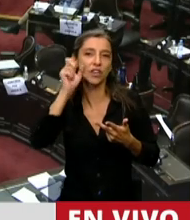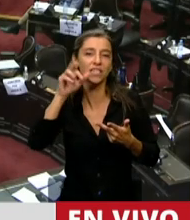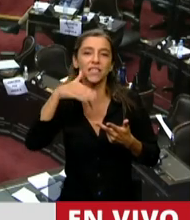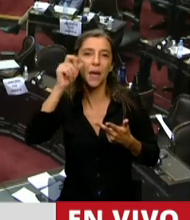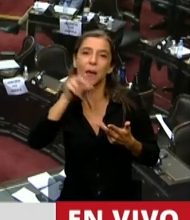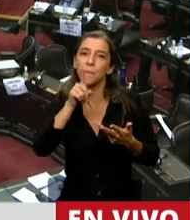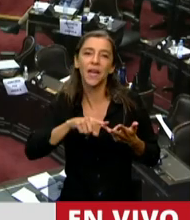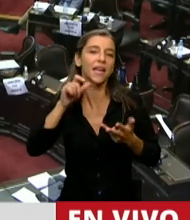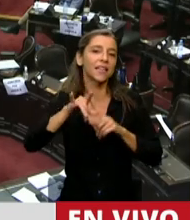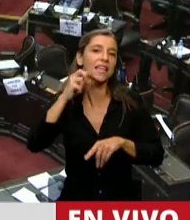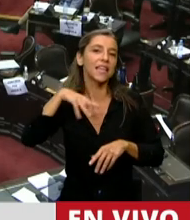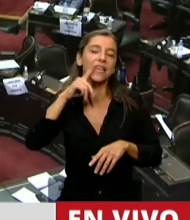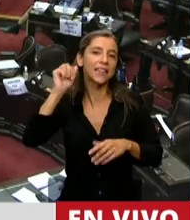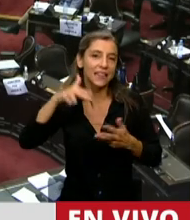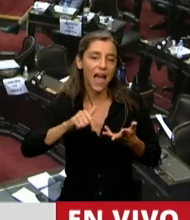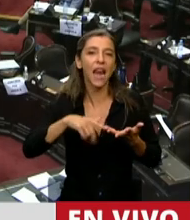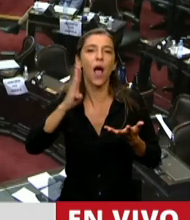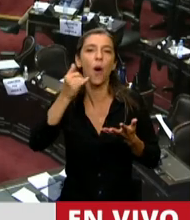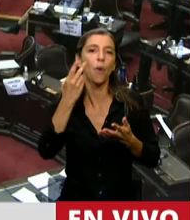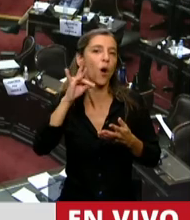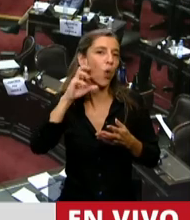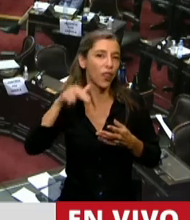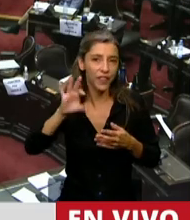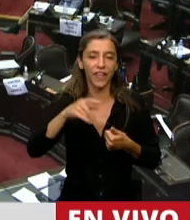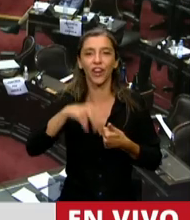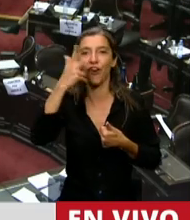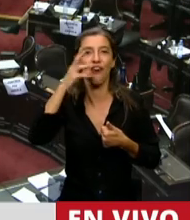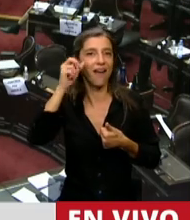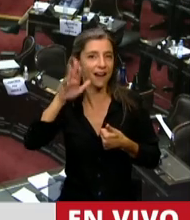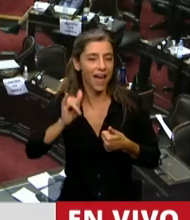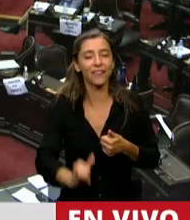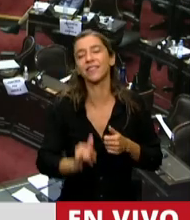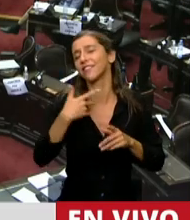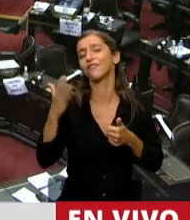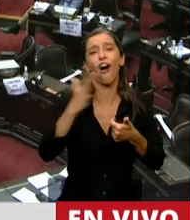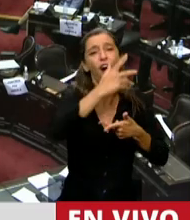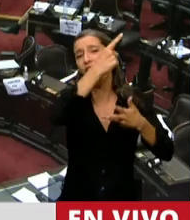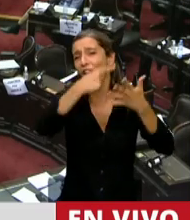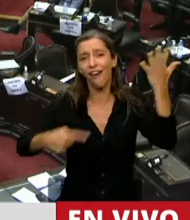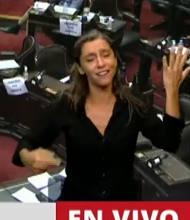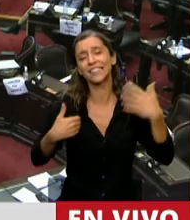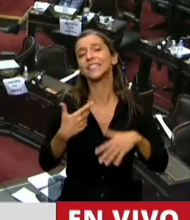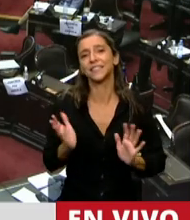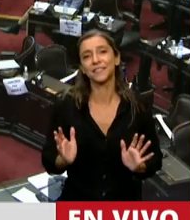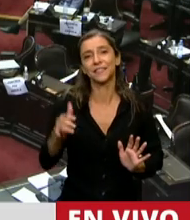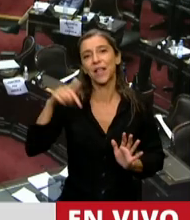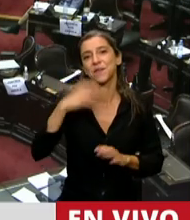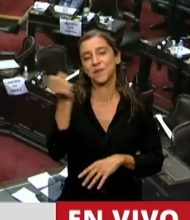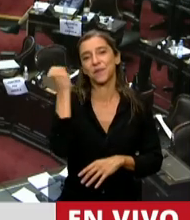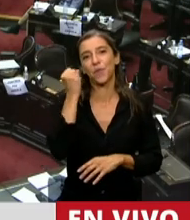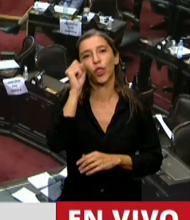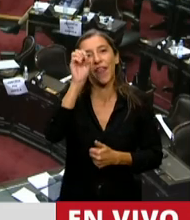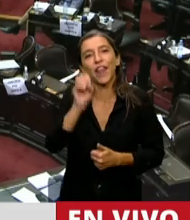Quintana, Guillermo Baudino y Susana Hernández. Todos ellos merecen que hoy los nombremos porque